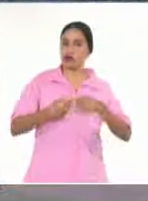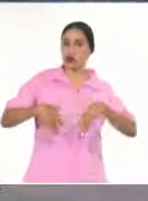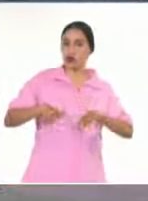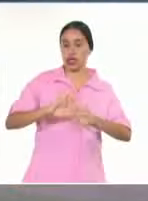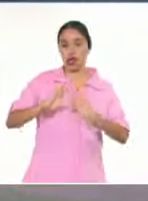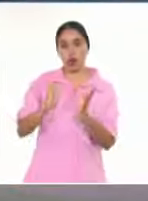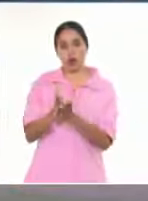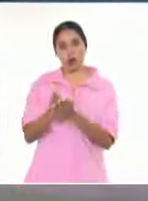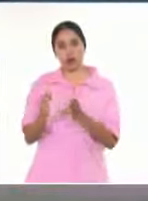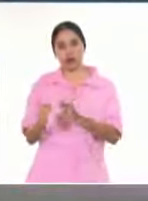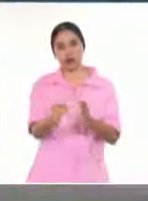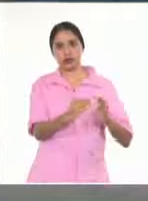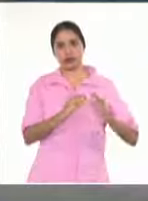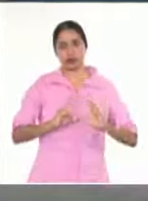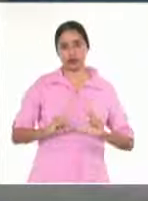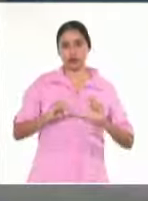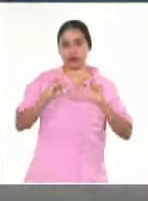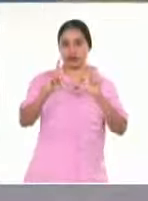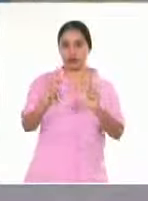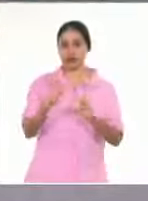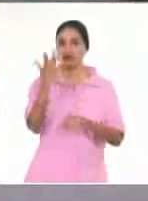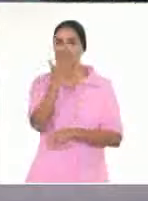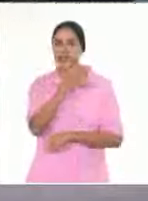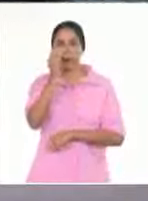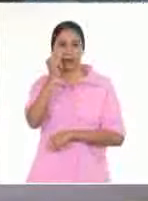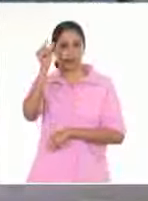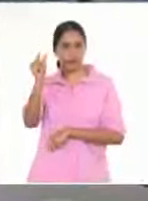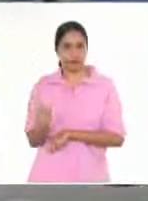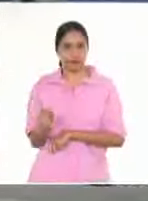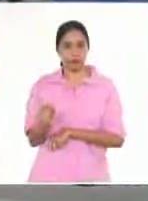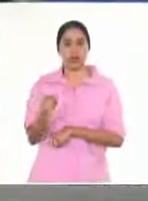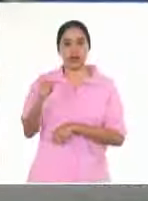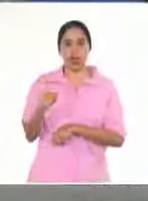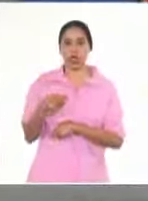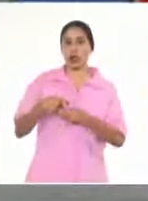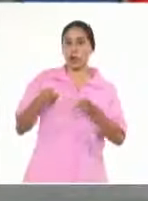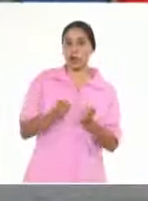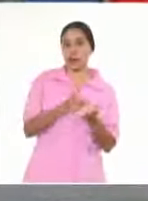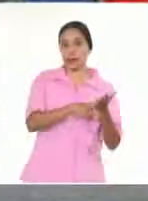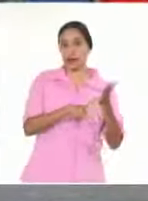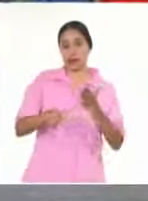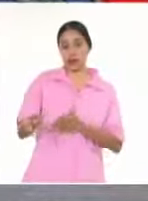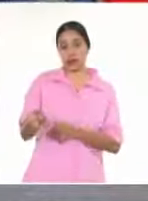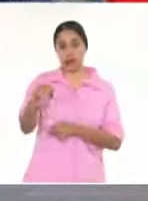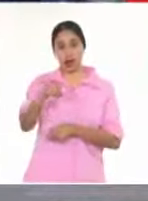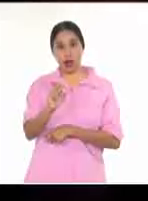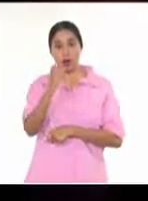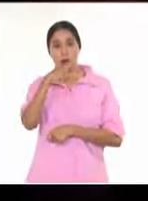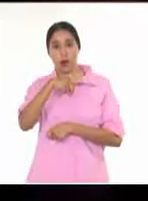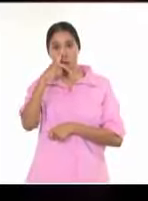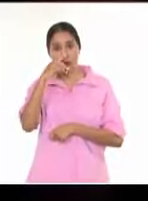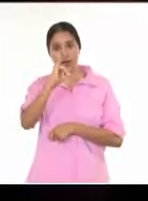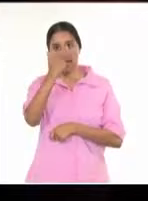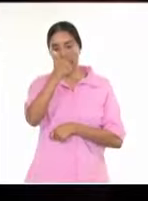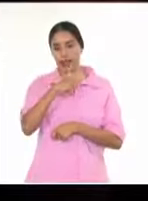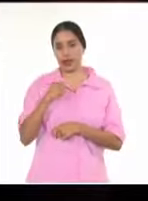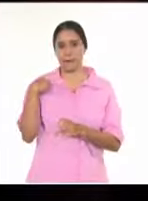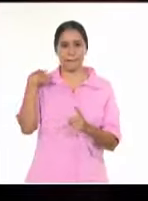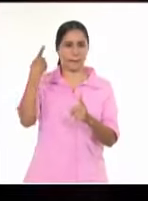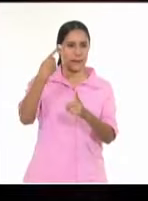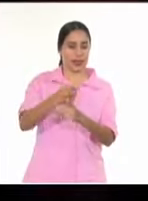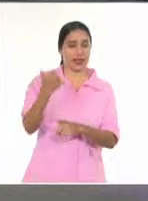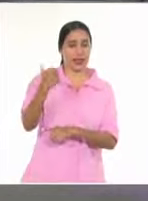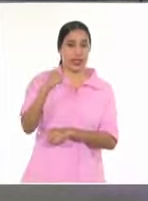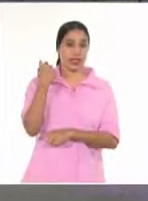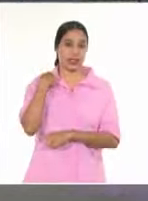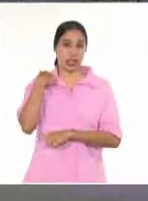estimularon a Sergio Morales, quien se desempeñó frente al Comité Provincial de la UNIAC durante más de diez años. Eligieron